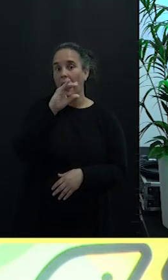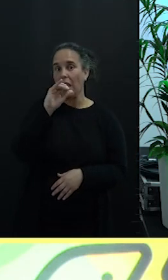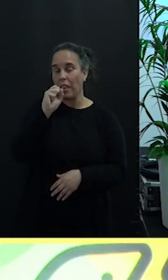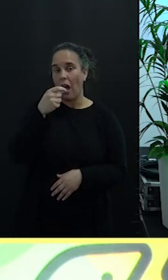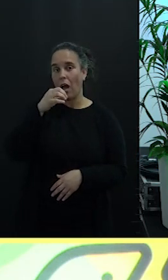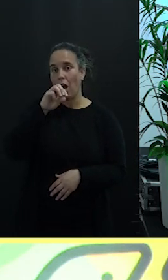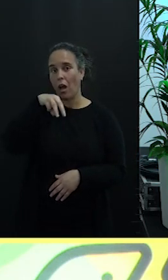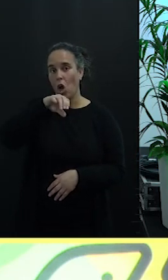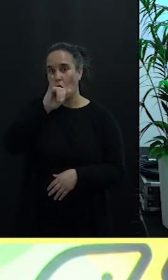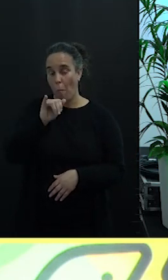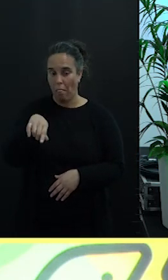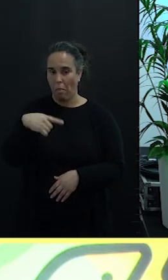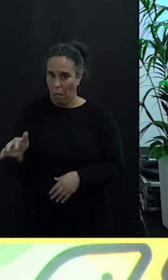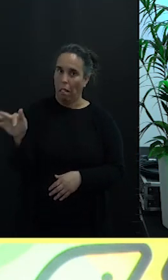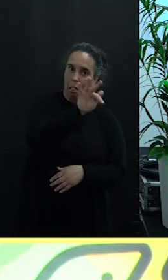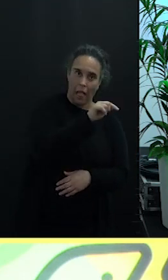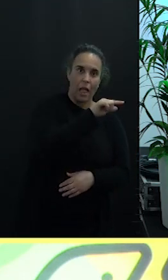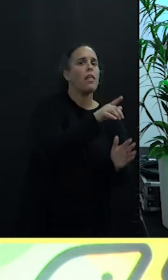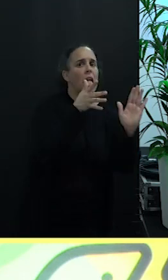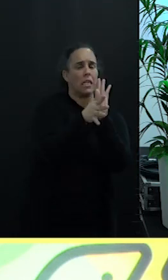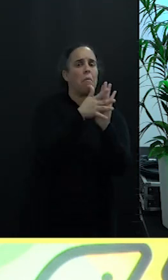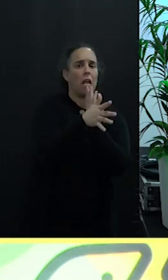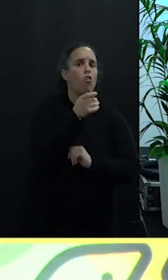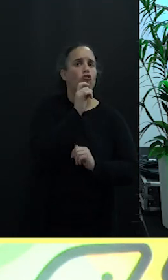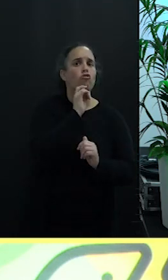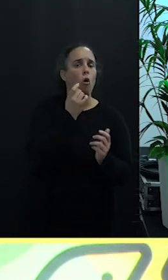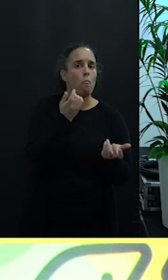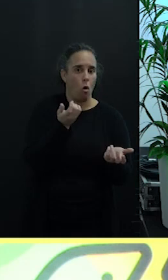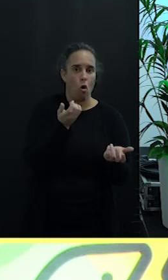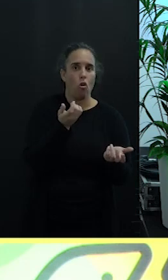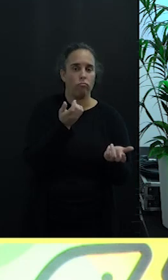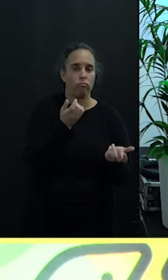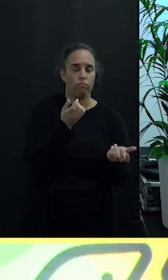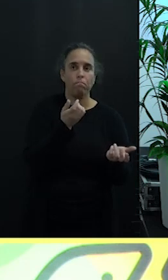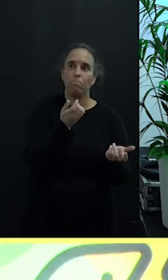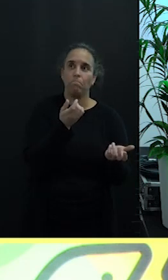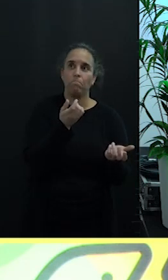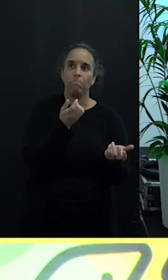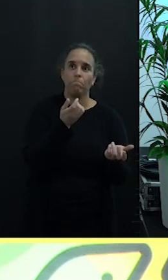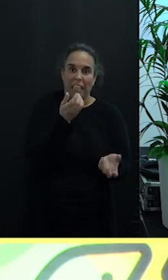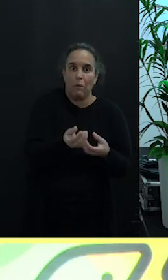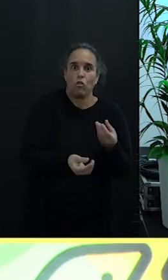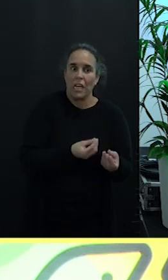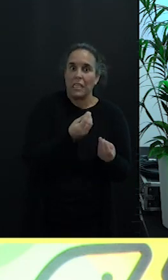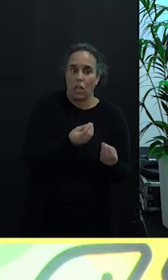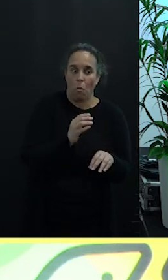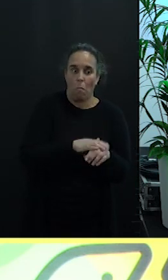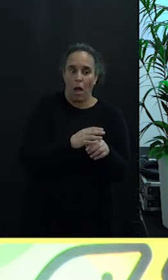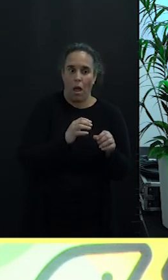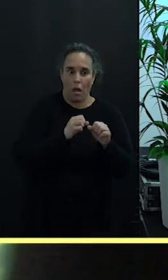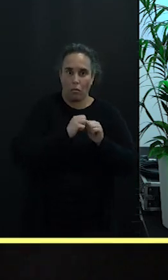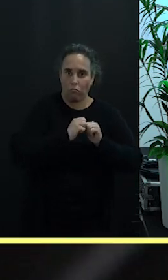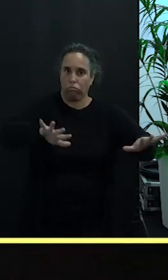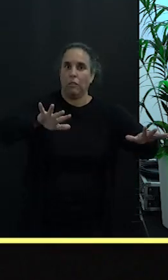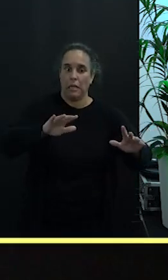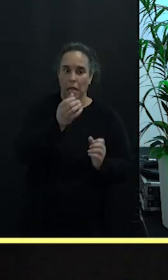seguramente que les explicará de qué manera está esto entrando en la potenciación de empleo.